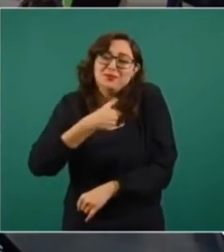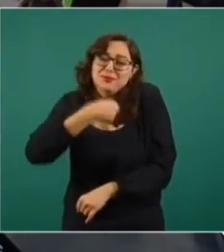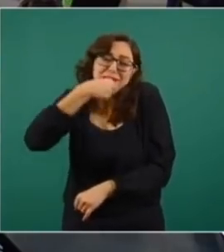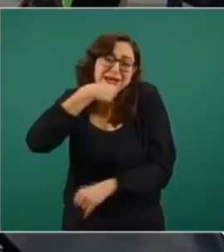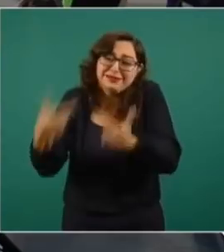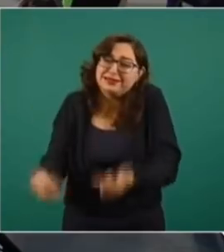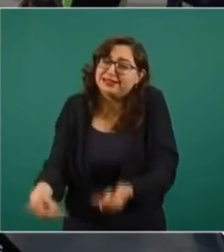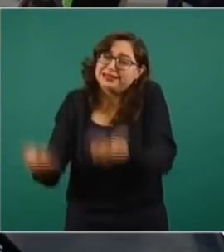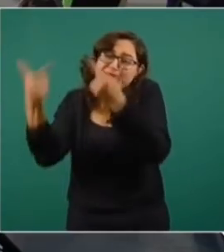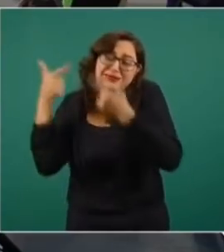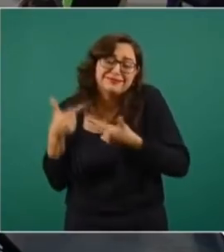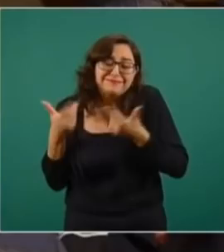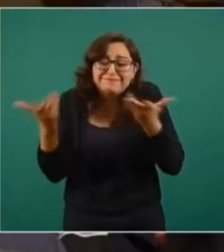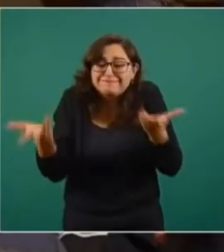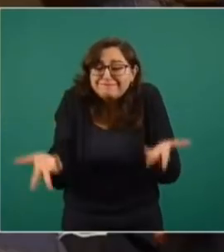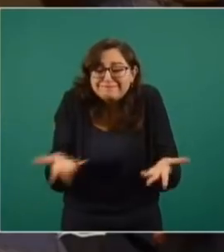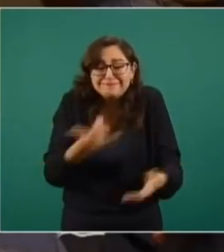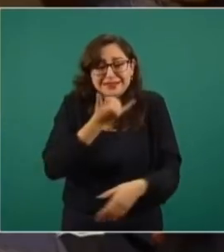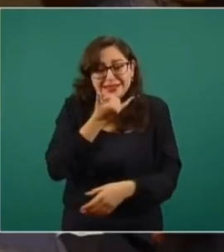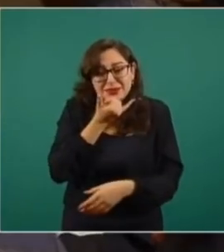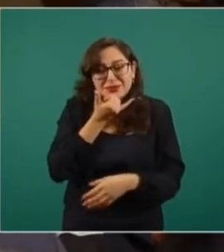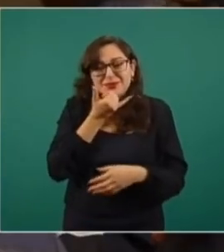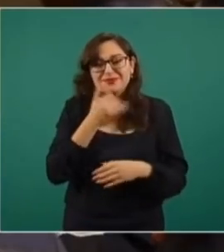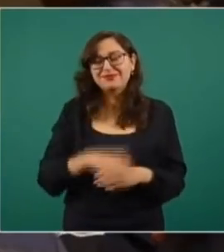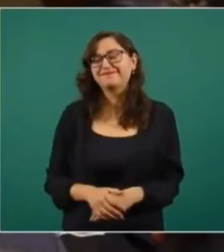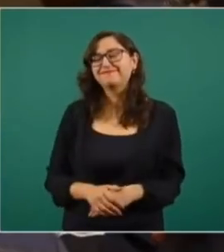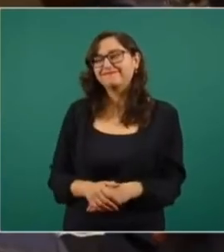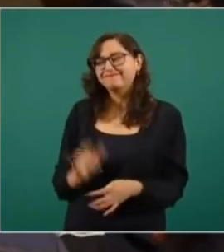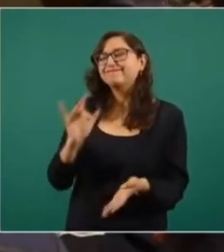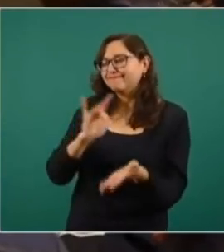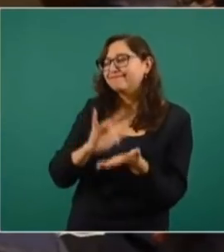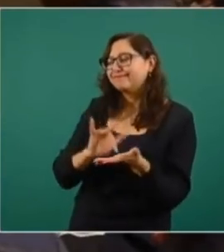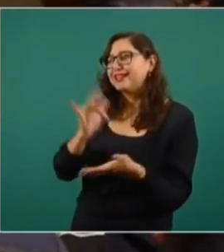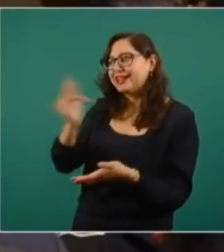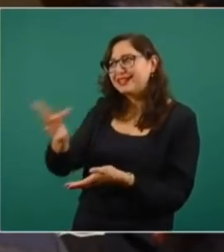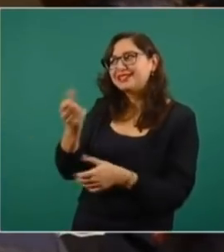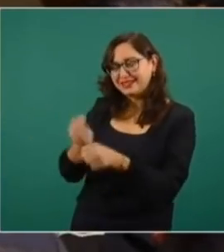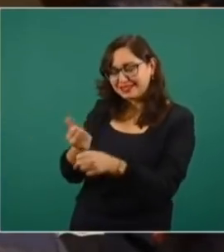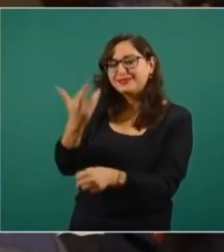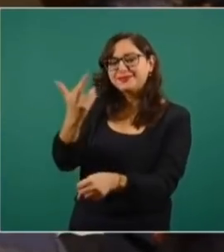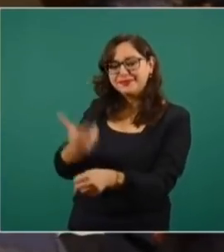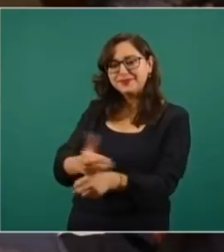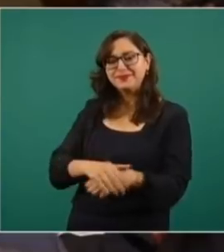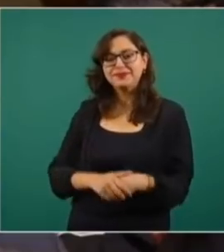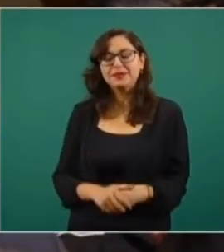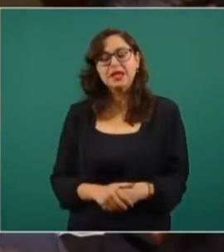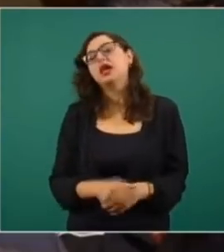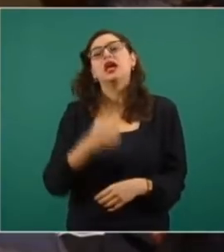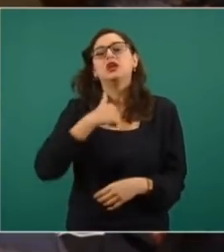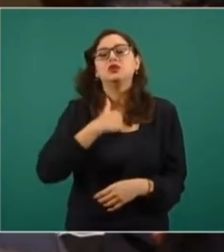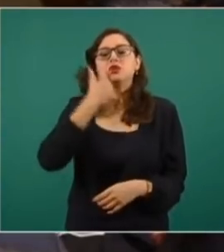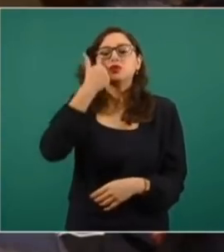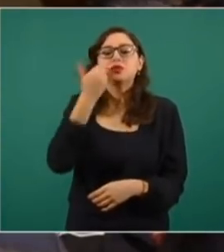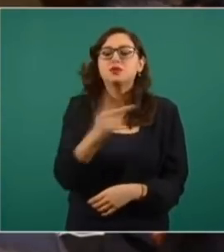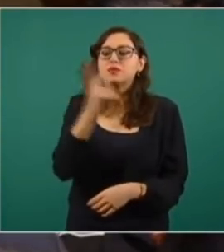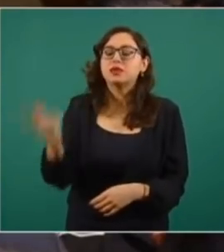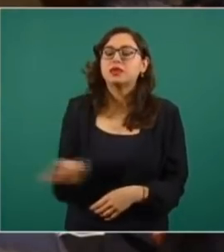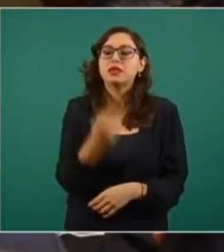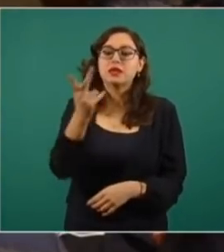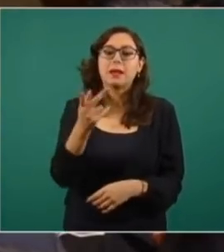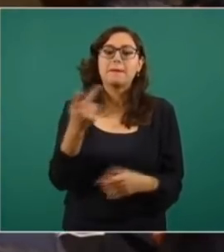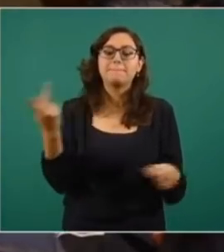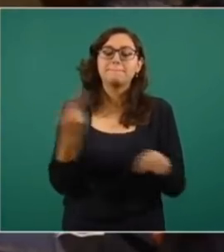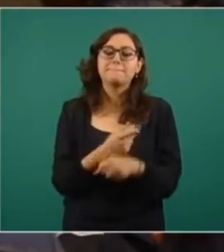quisiera yo plantearle dos temas, por supuesto. Uno, el de la diputada de Tamaulipas, por Morena, Mar